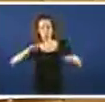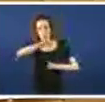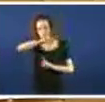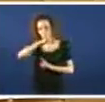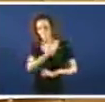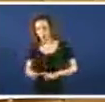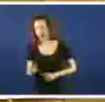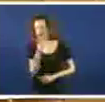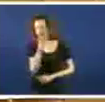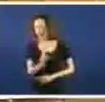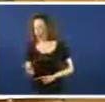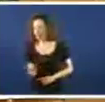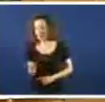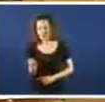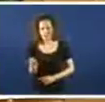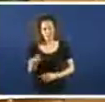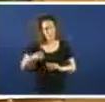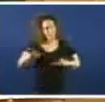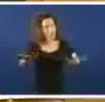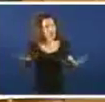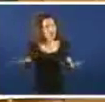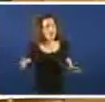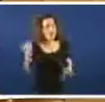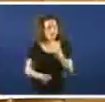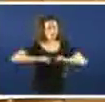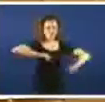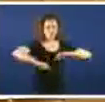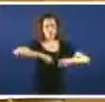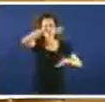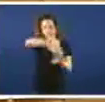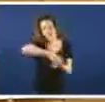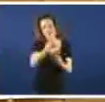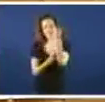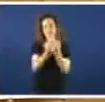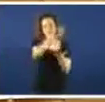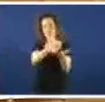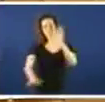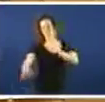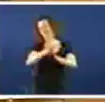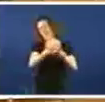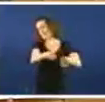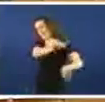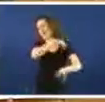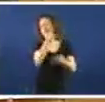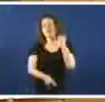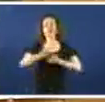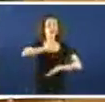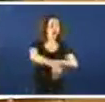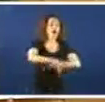dirigentes de entidades financeiras que fixan unha estafa monumentada andan por aí tan rampantes